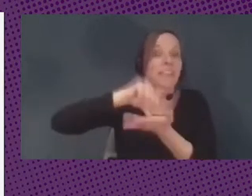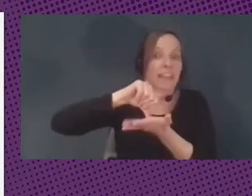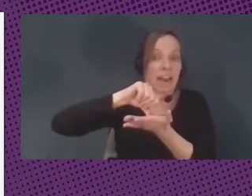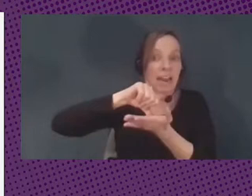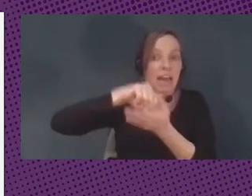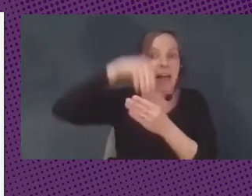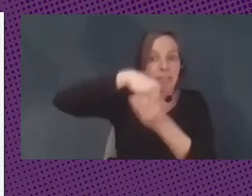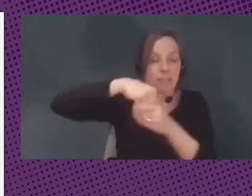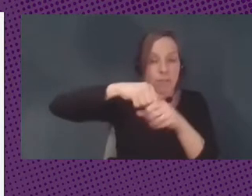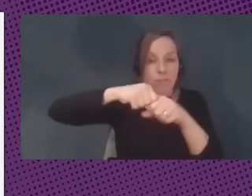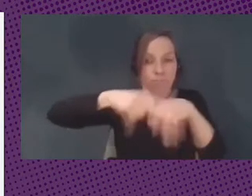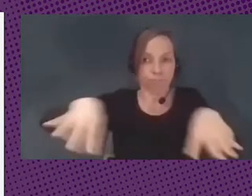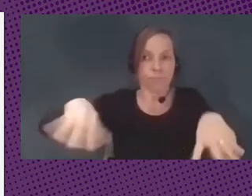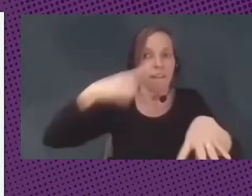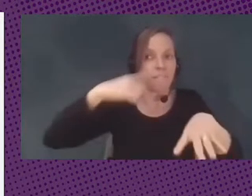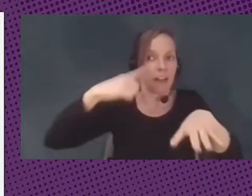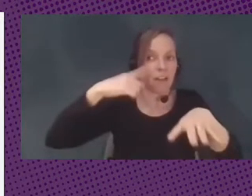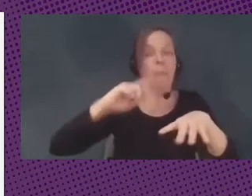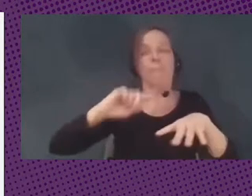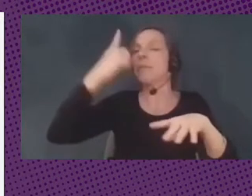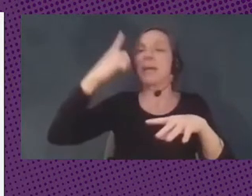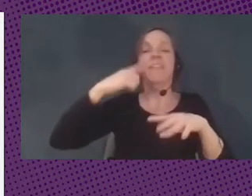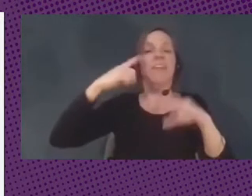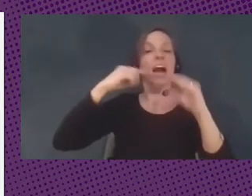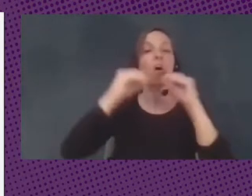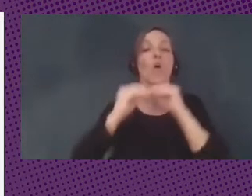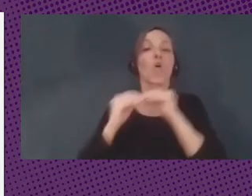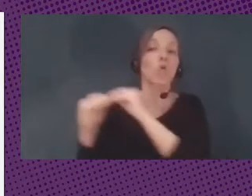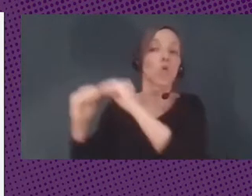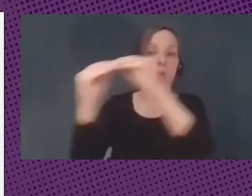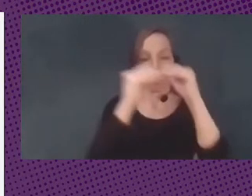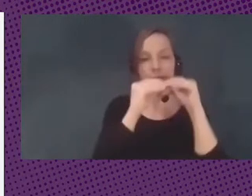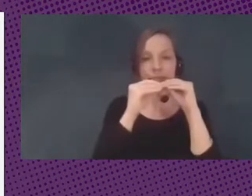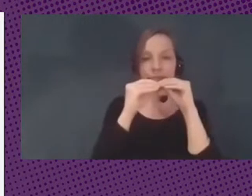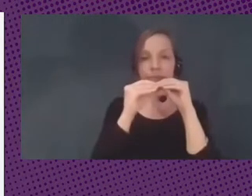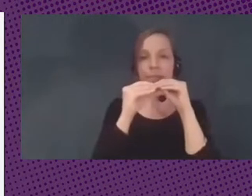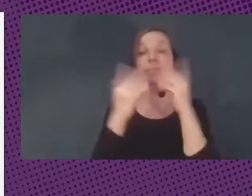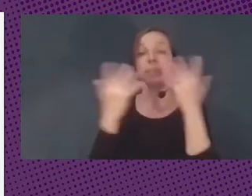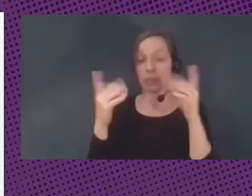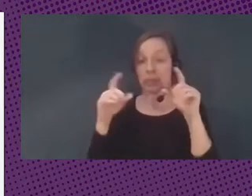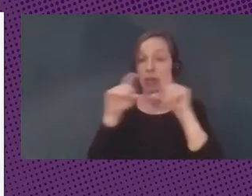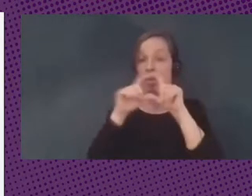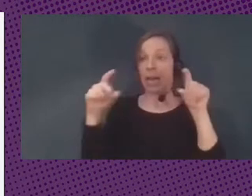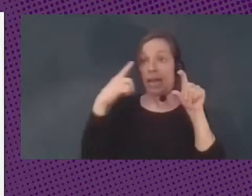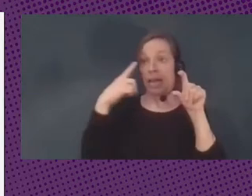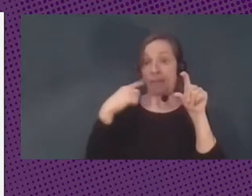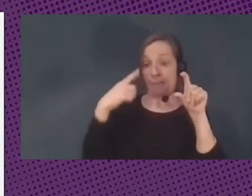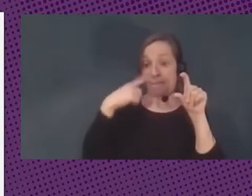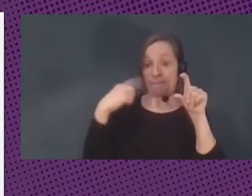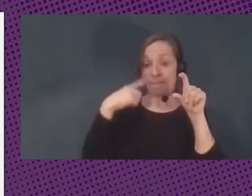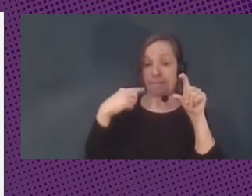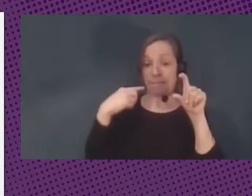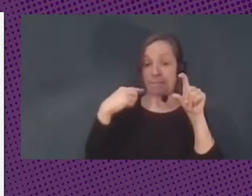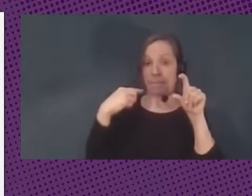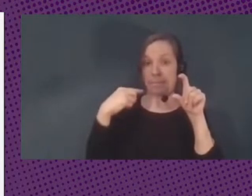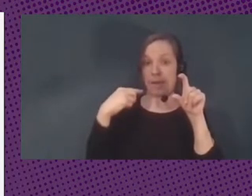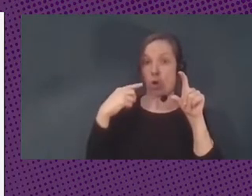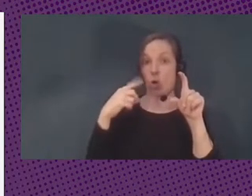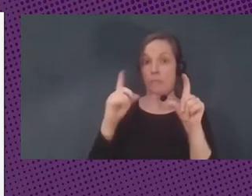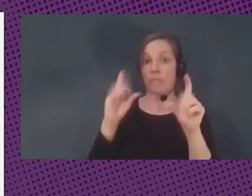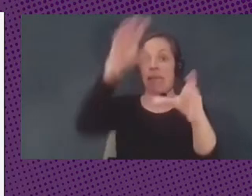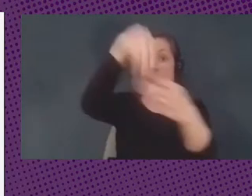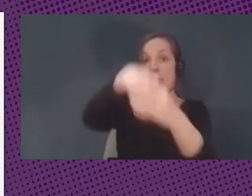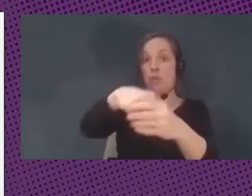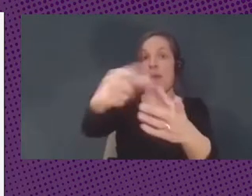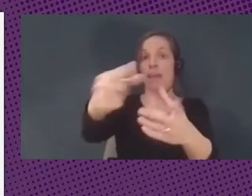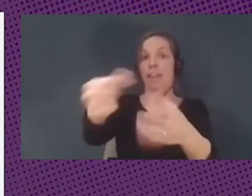el primer banco común en donde distintas instituciones financieras permitían el intercambio de dinero entre bancos. Luego